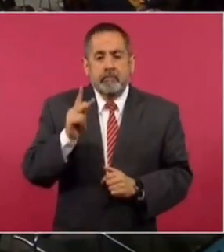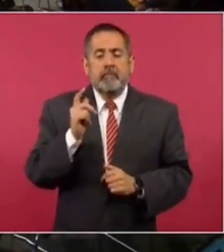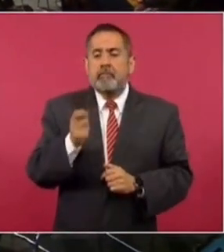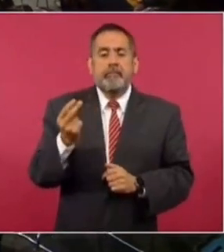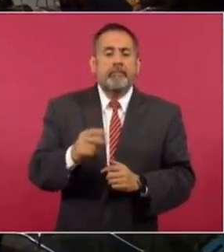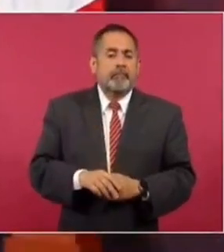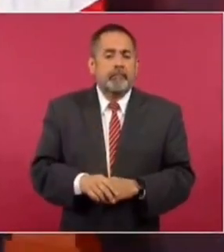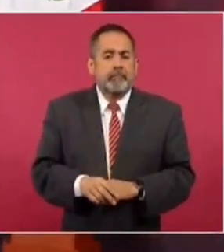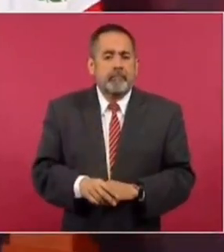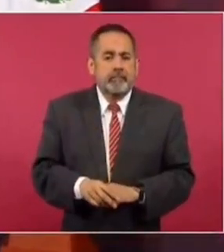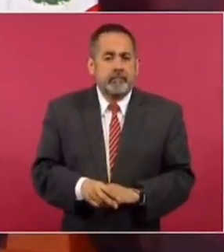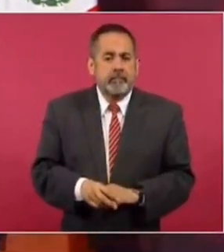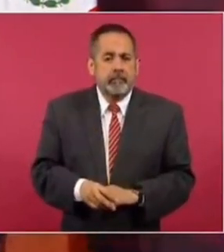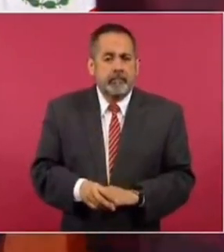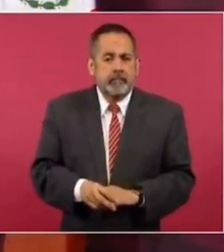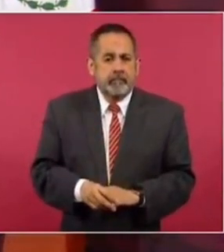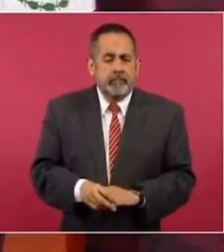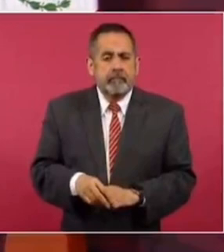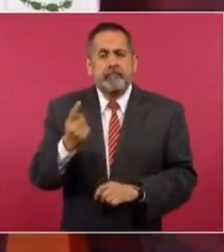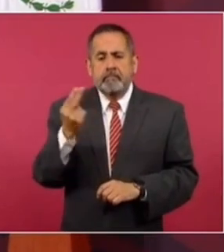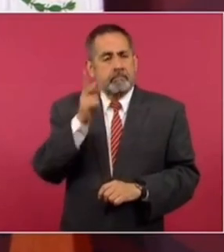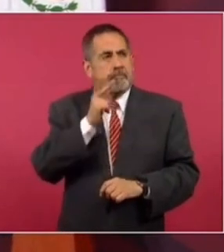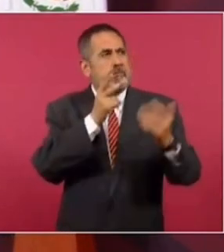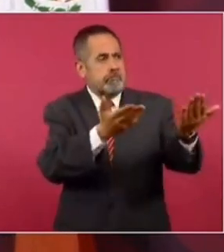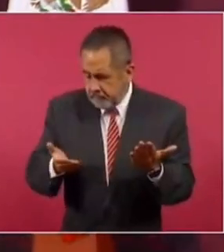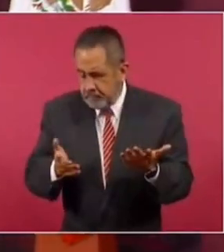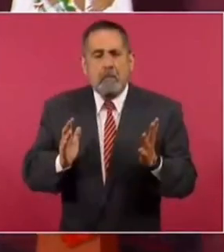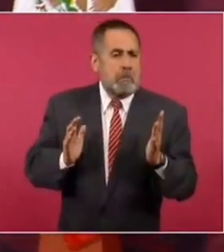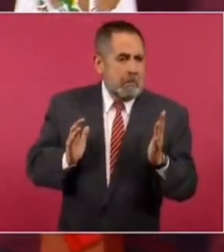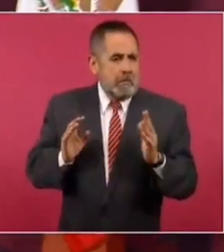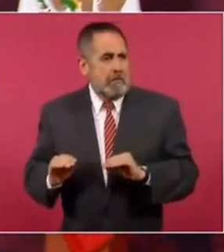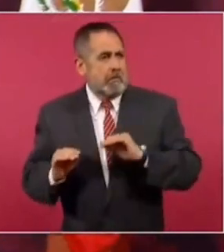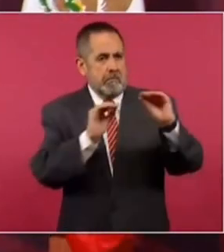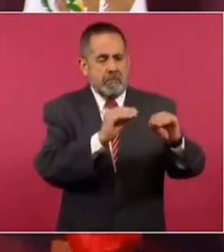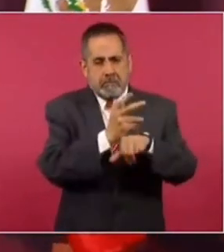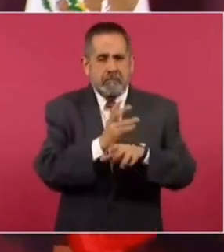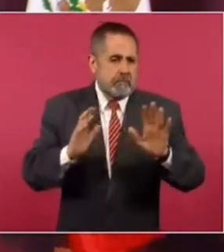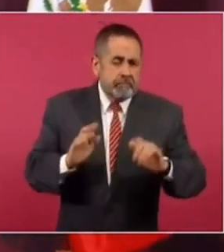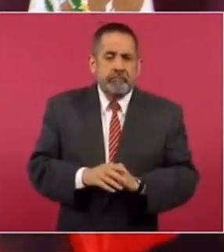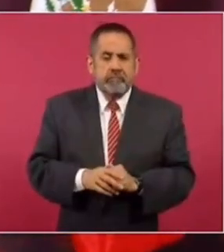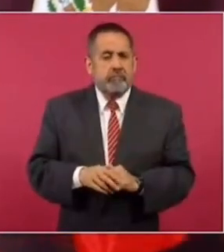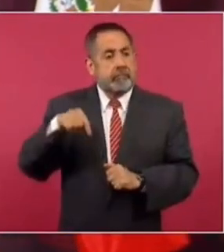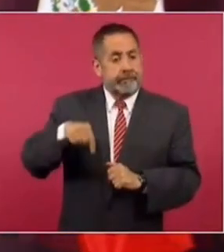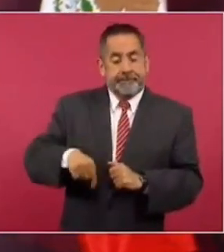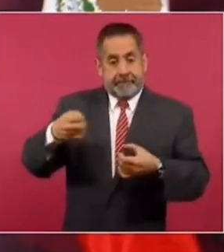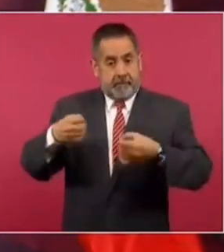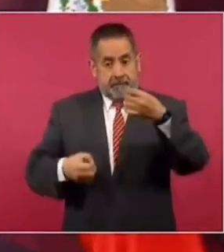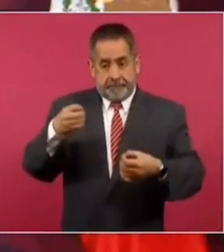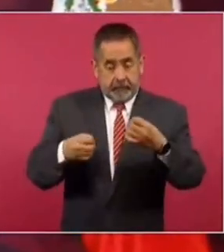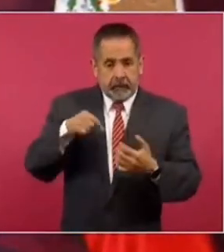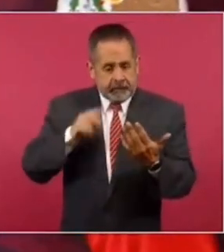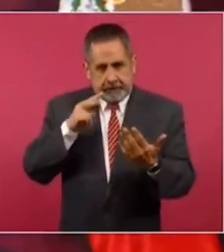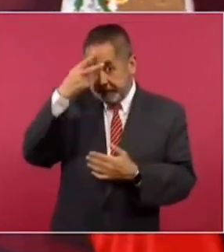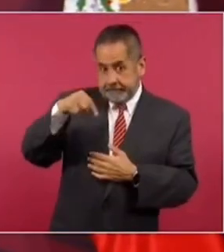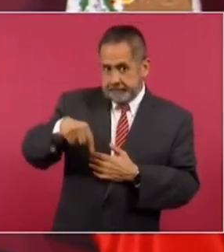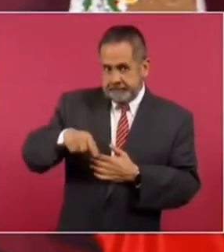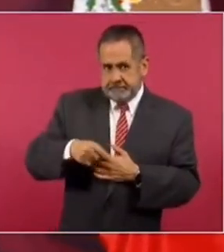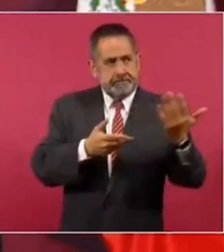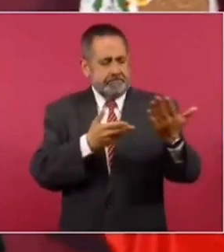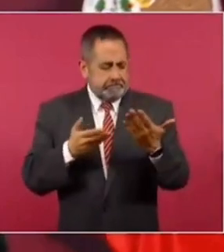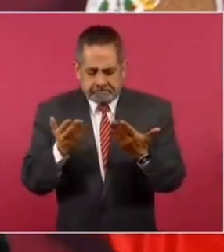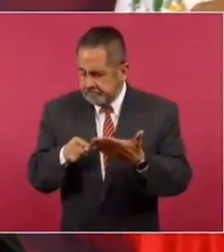se tienen que presentar las pruebas, los elementos y ya los jueces en México